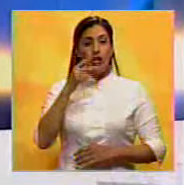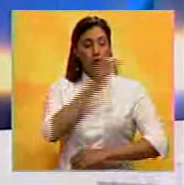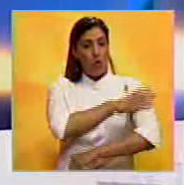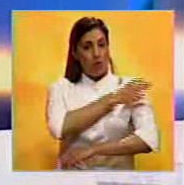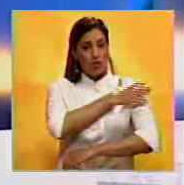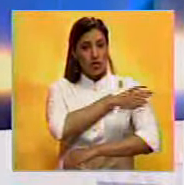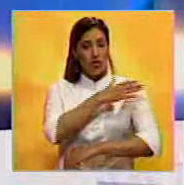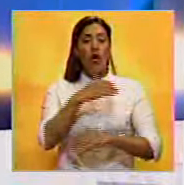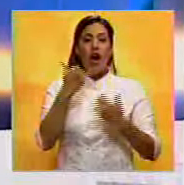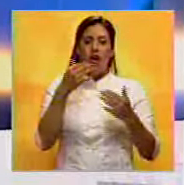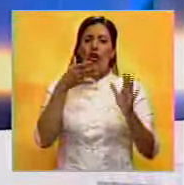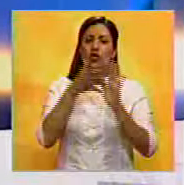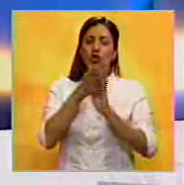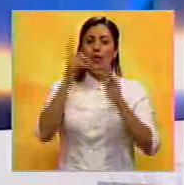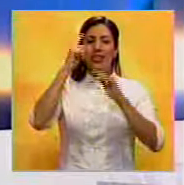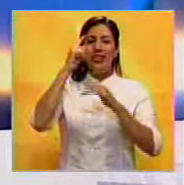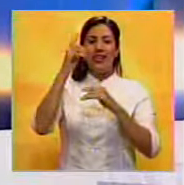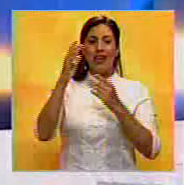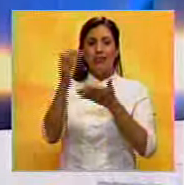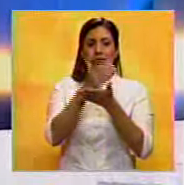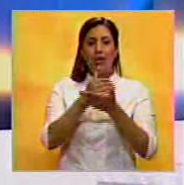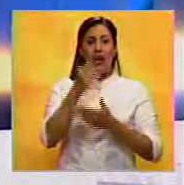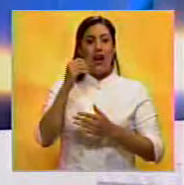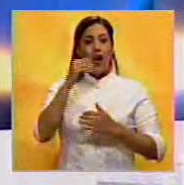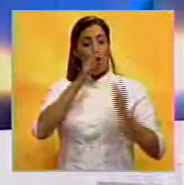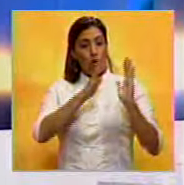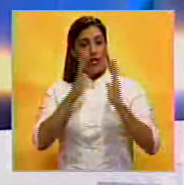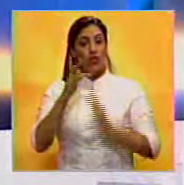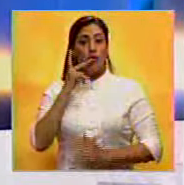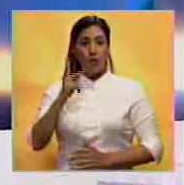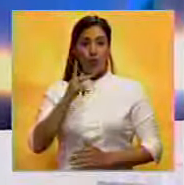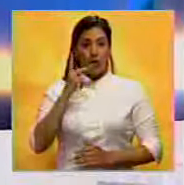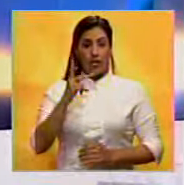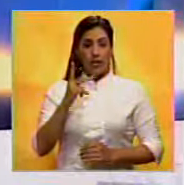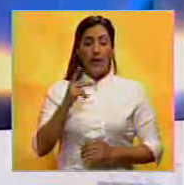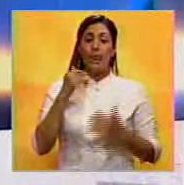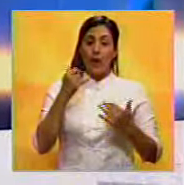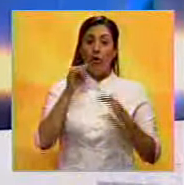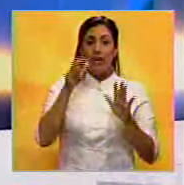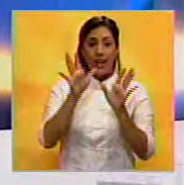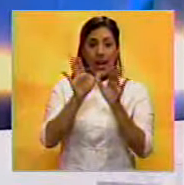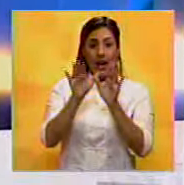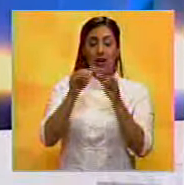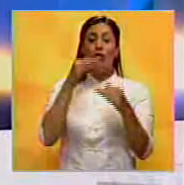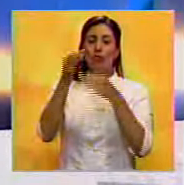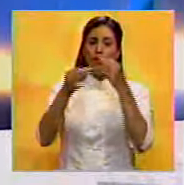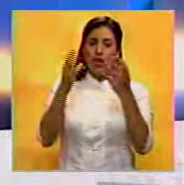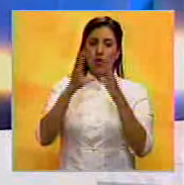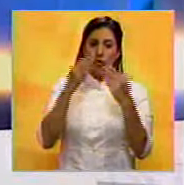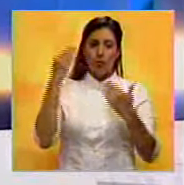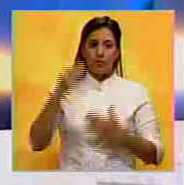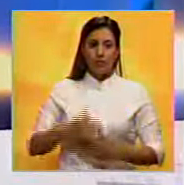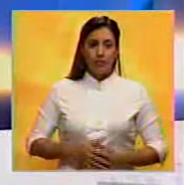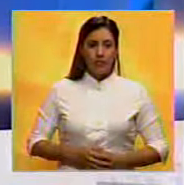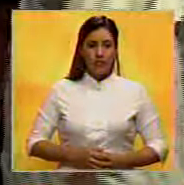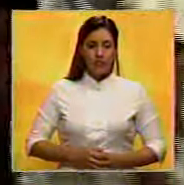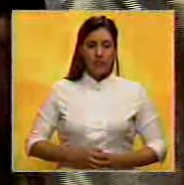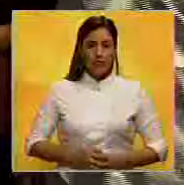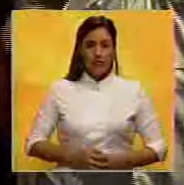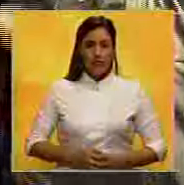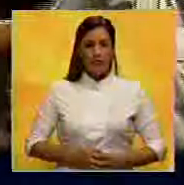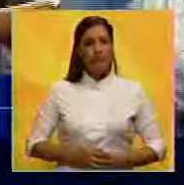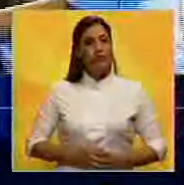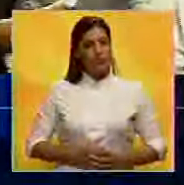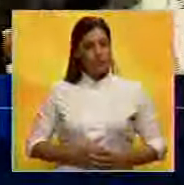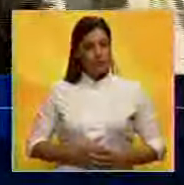oposición mediante las jornadas de renovación de las organizaciones políticas. Ángel López amplía la información. Para